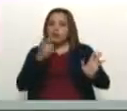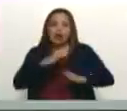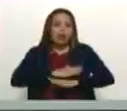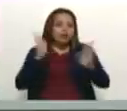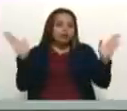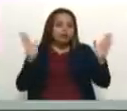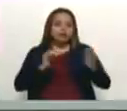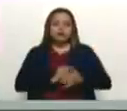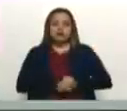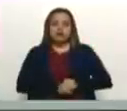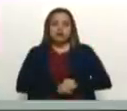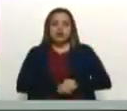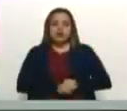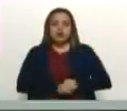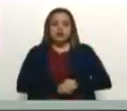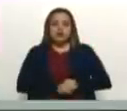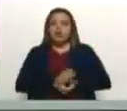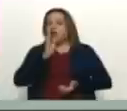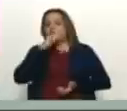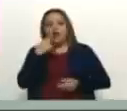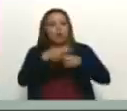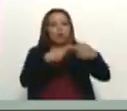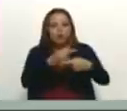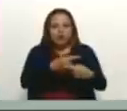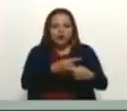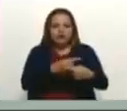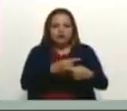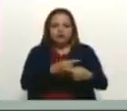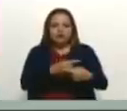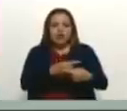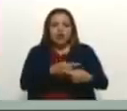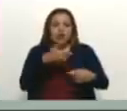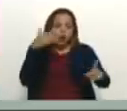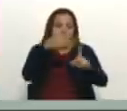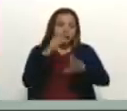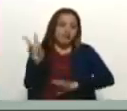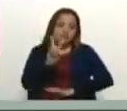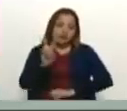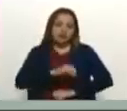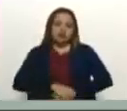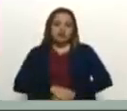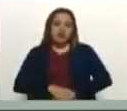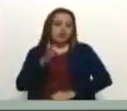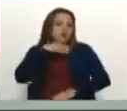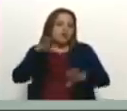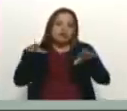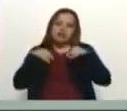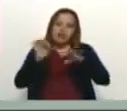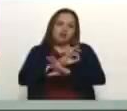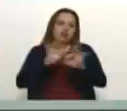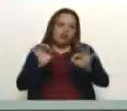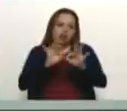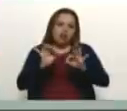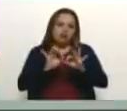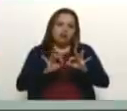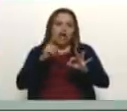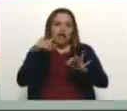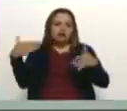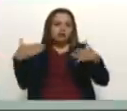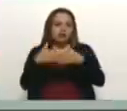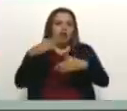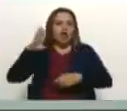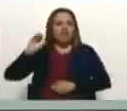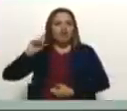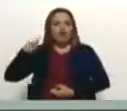sin condicionamiento de ningún tipo, sobre Venezuela. No aceptamos menos de esa conferencia de Bogotá. El